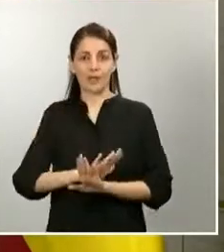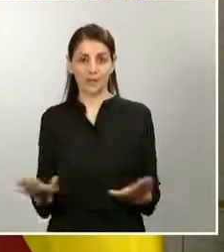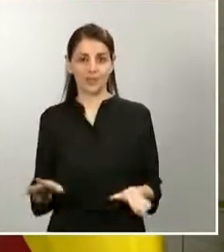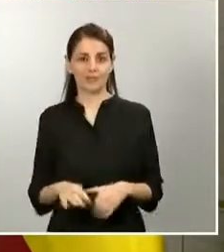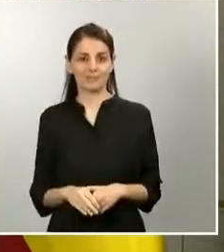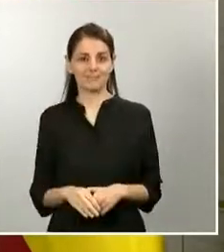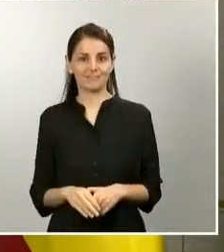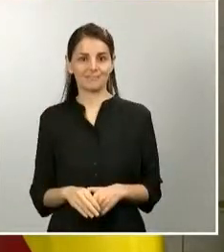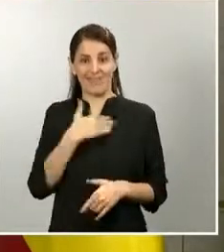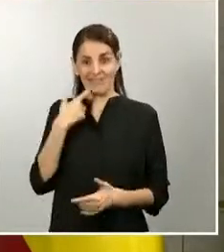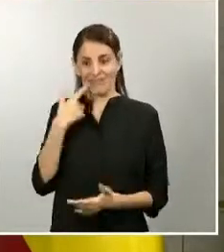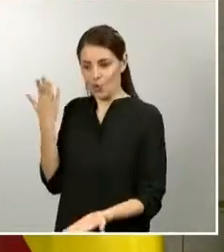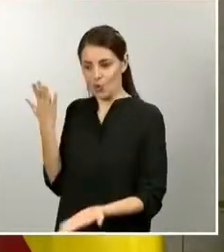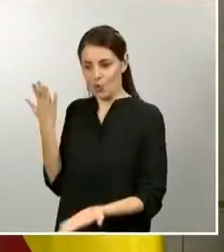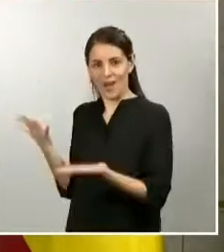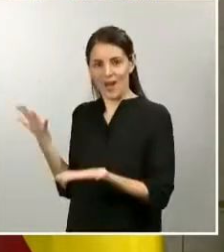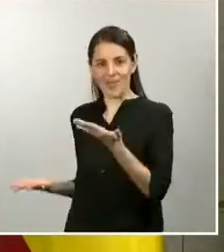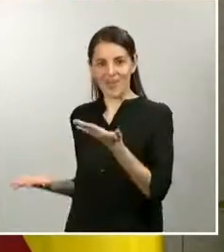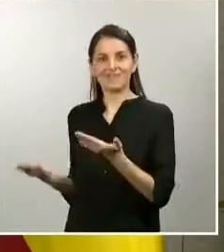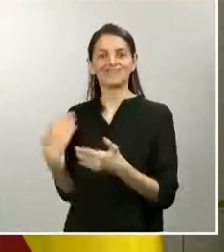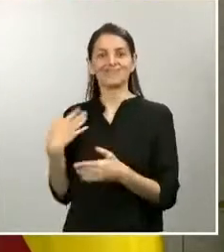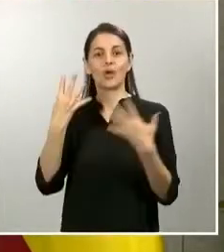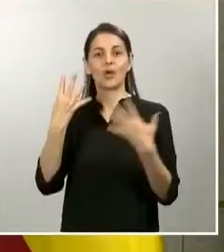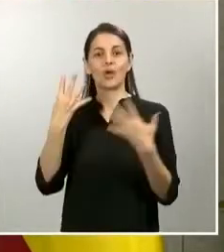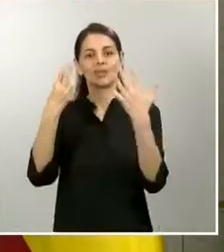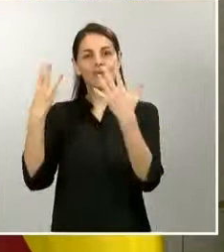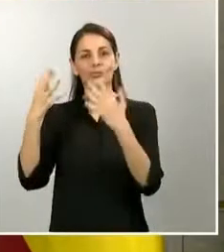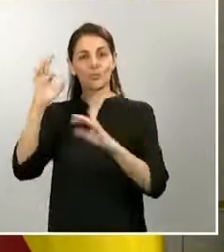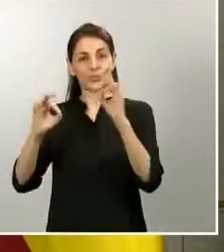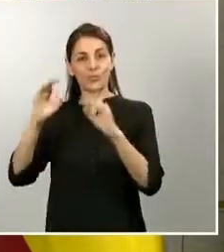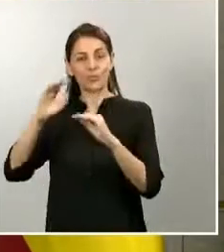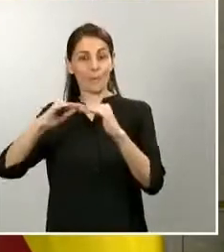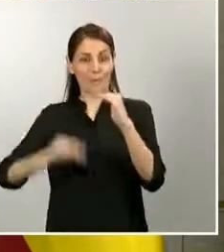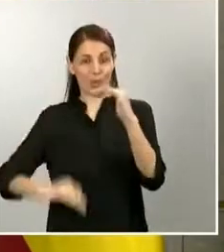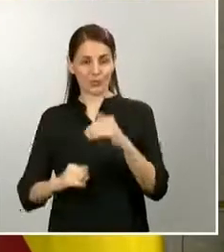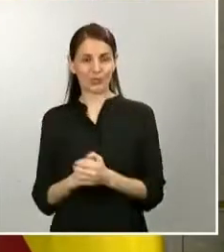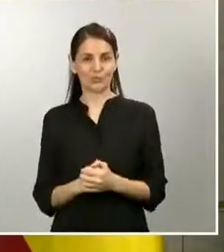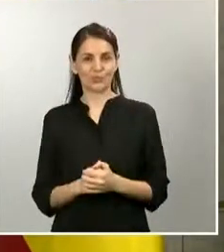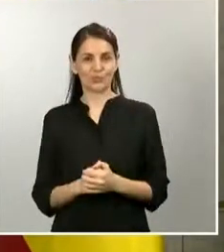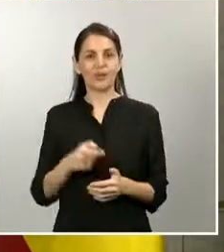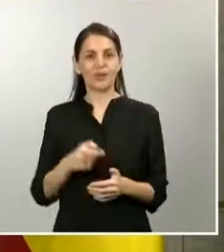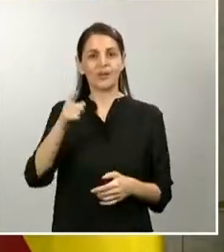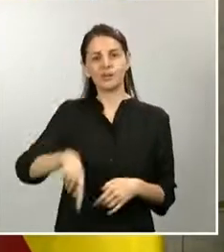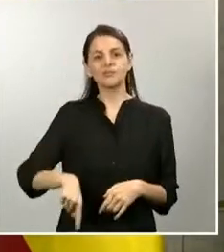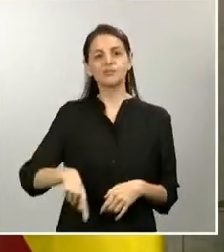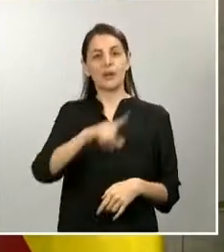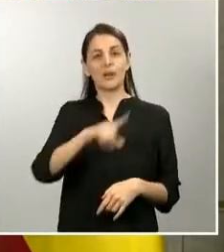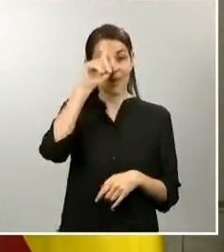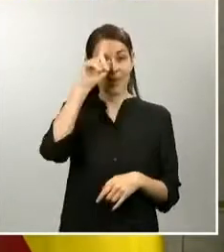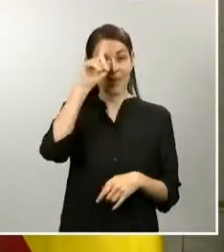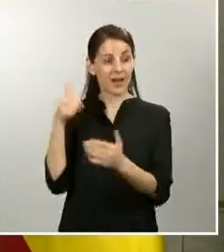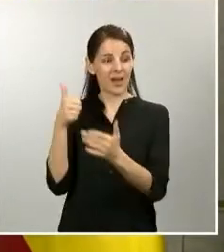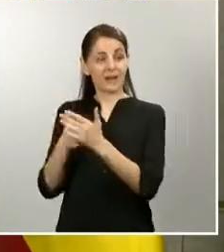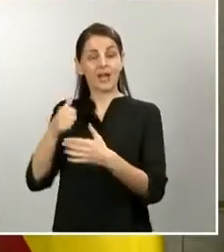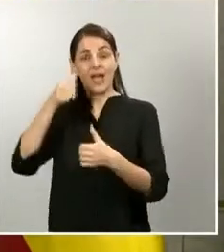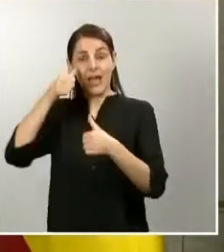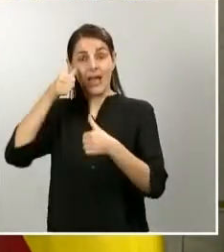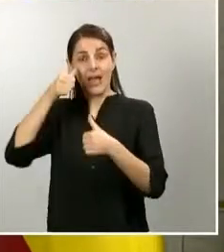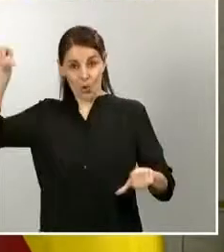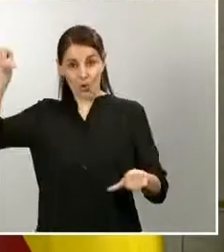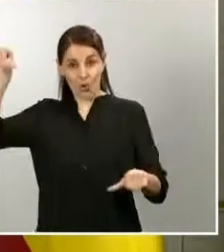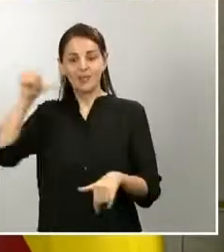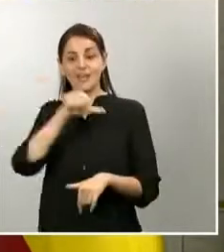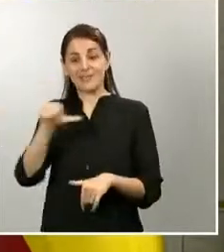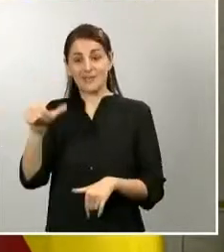menos. O en la línea Madrid-Gijón, que el año pasado, en una semana equivalente, hubieran viajado 19.000 personas.